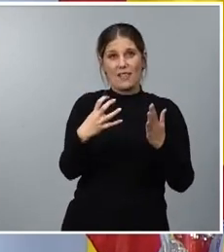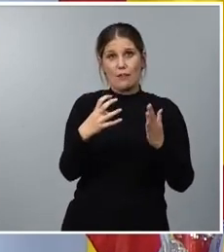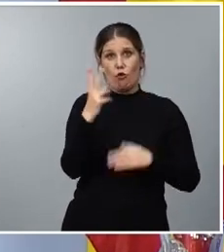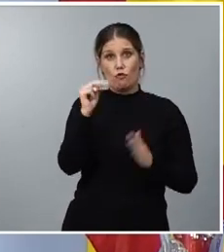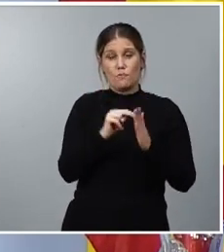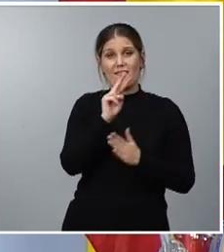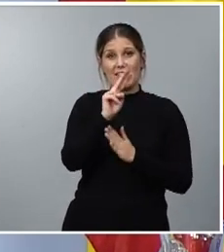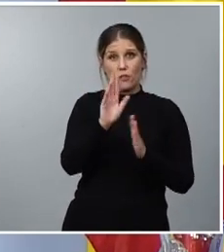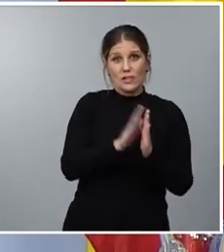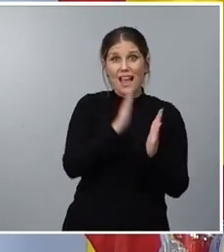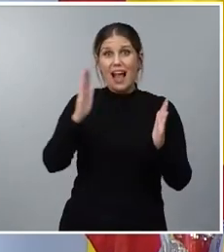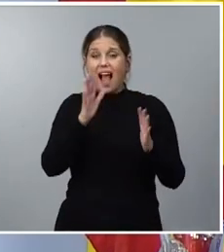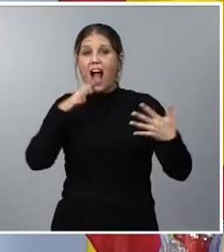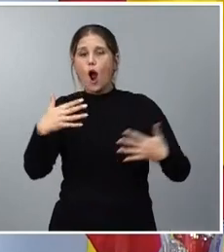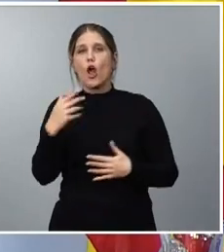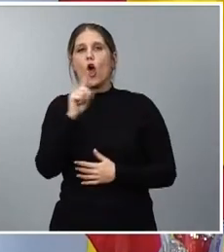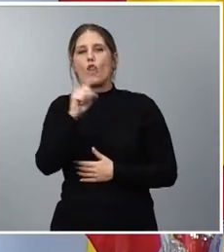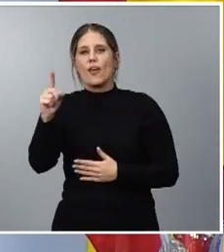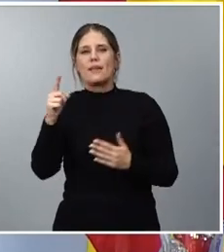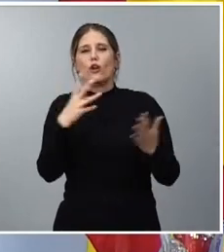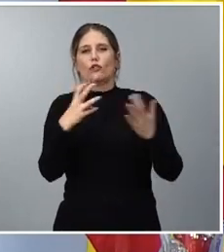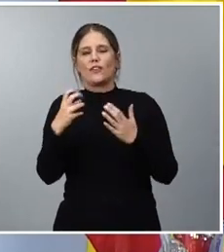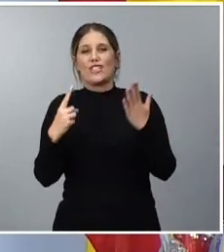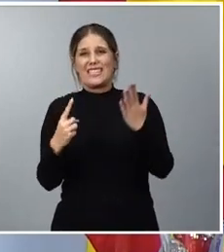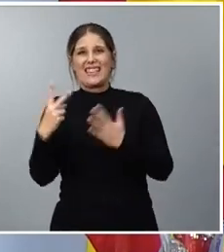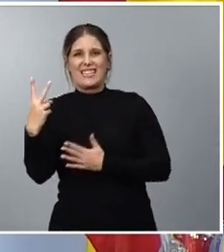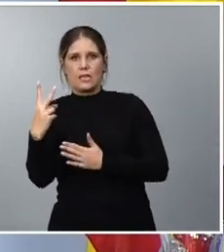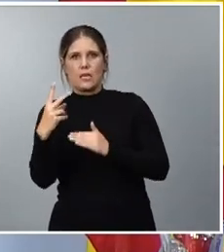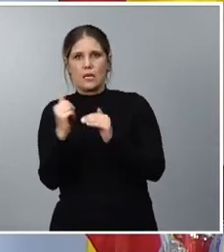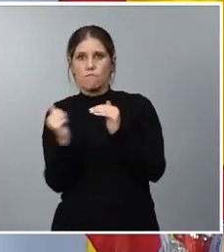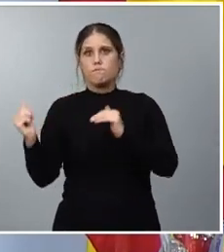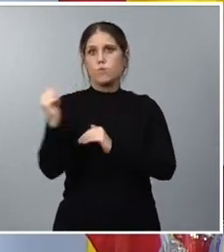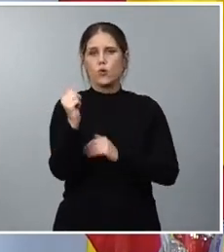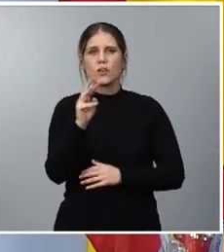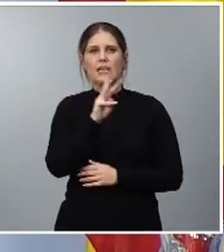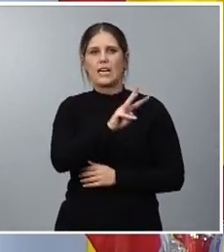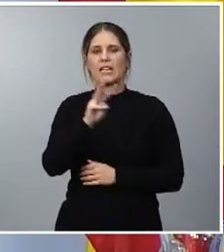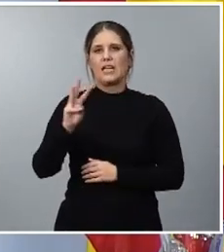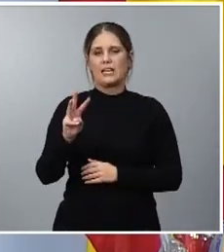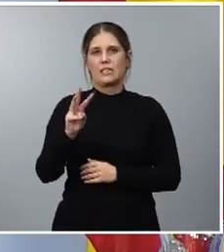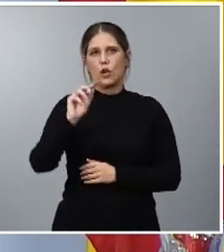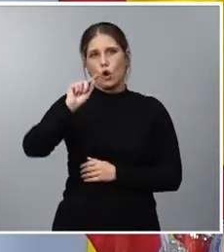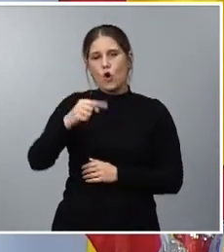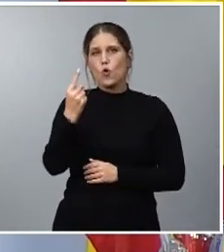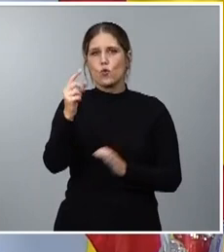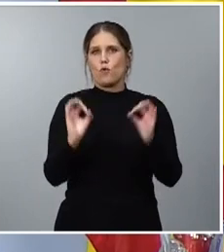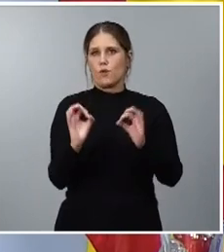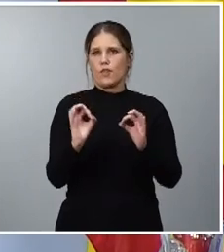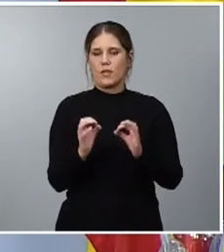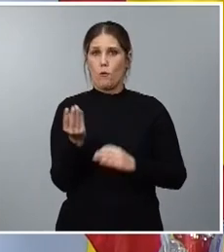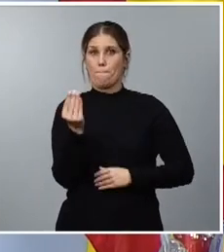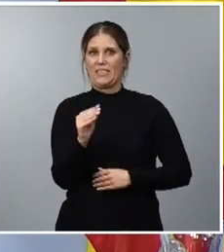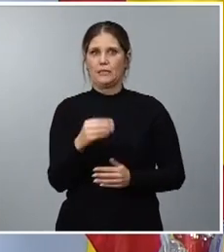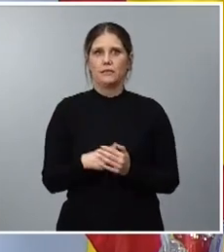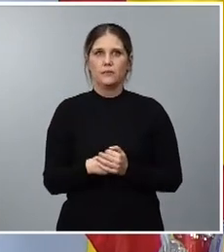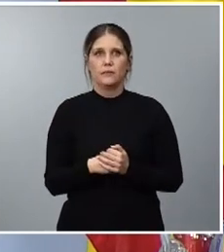a 11.867, una subida del 33,1%. Si no